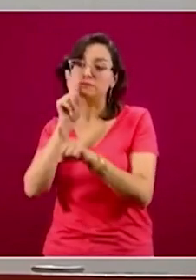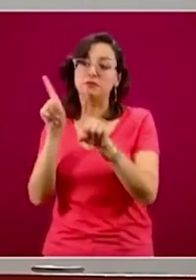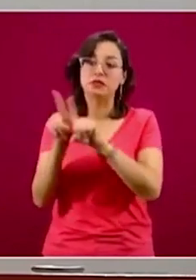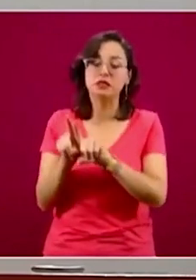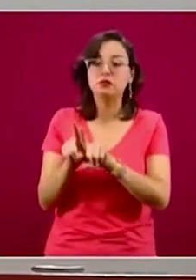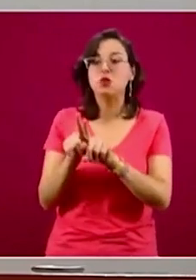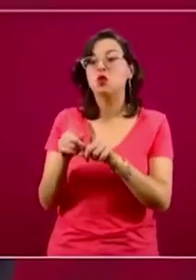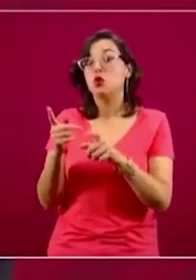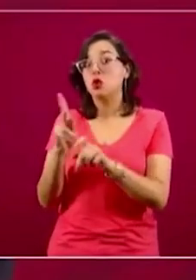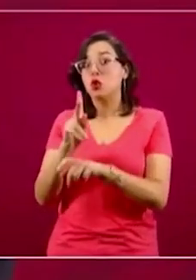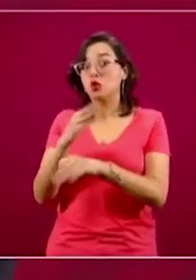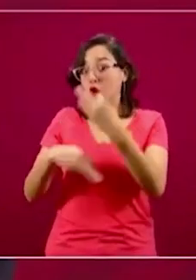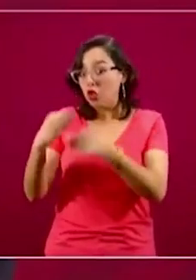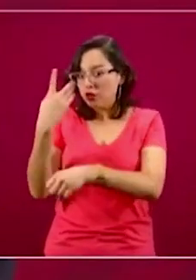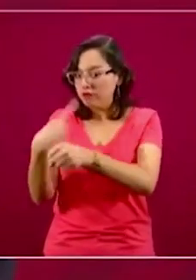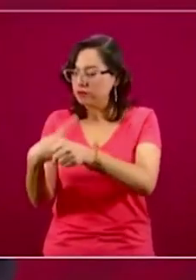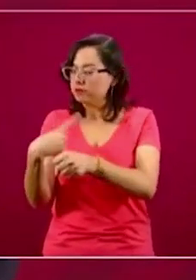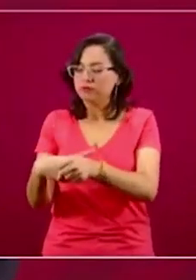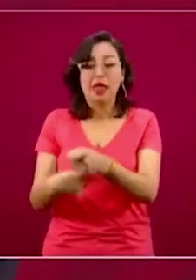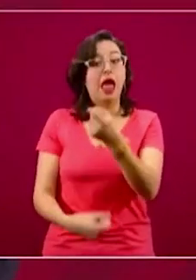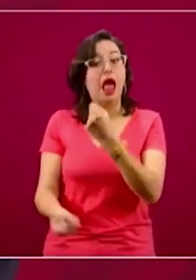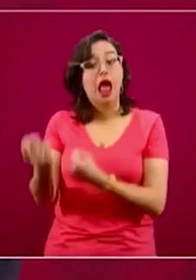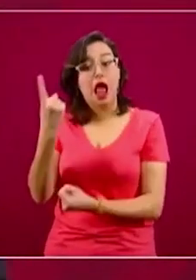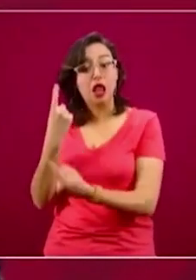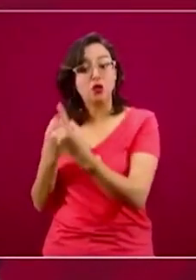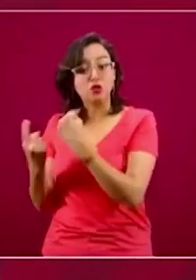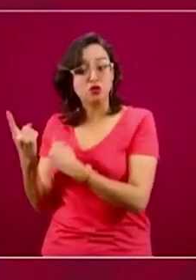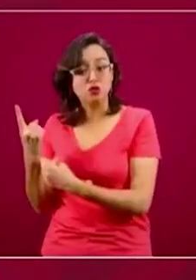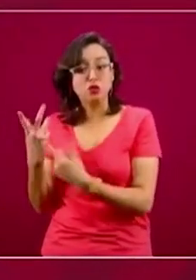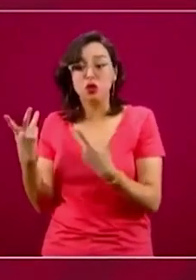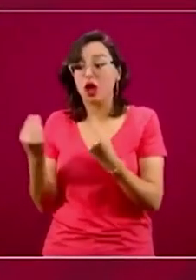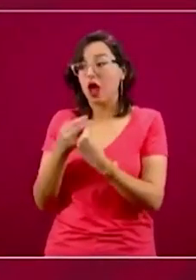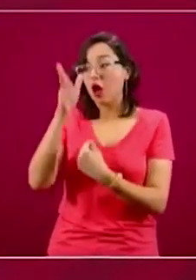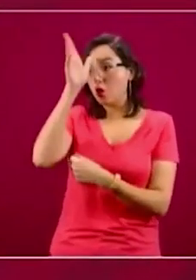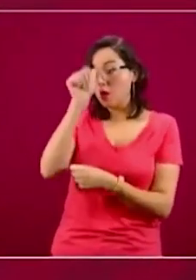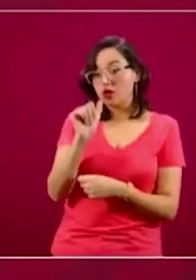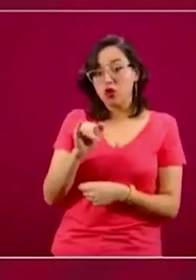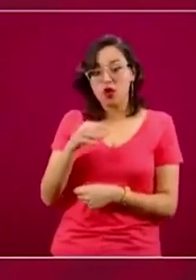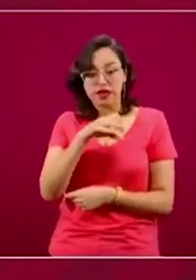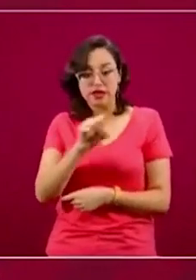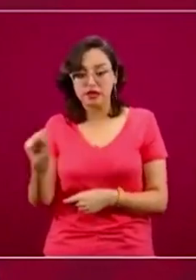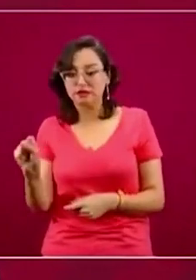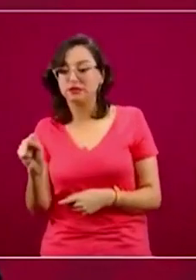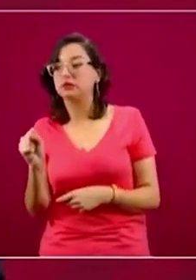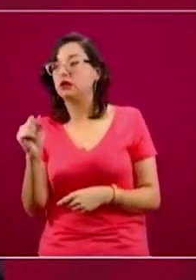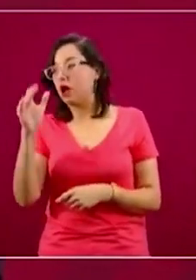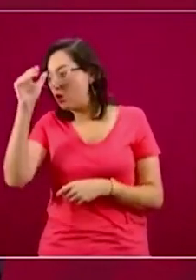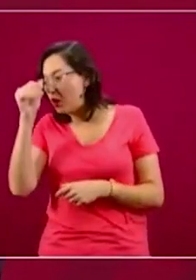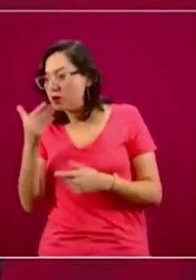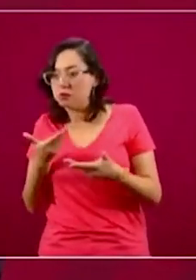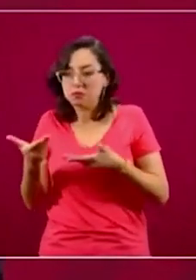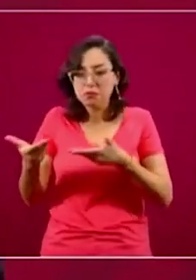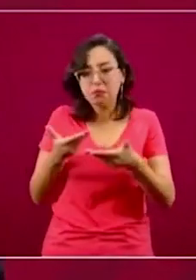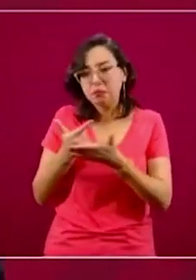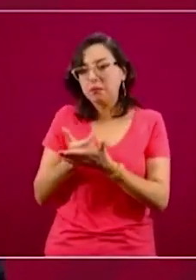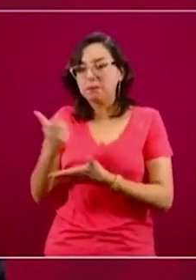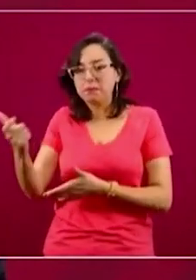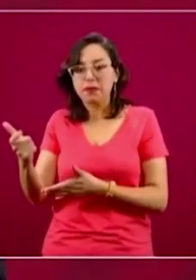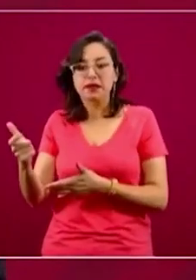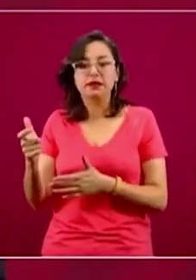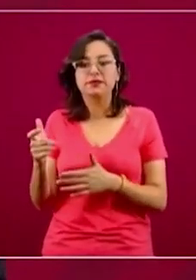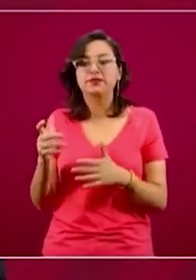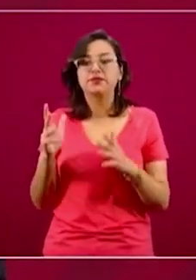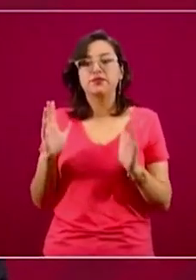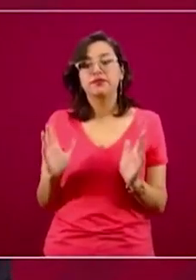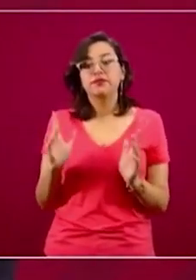Mexicano del Seguro Social, con quien se estableció un tabulador de costos para la atención y el propósito es